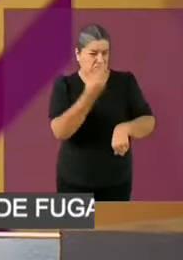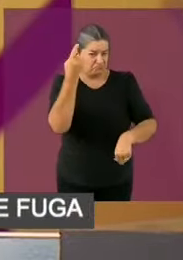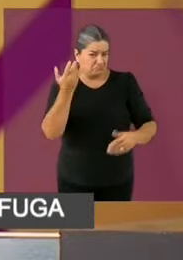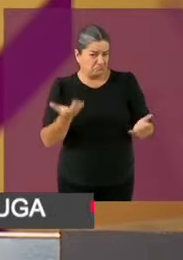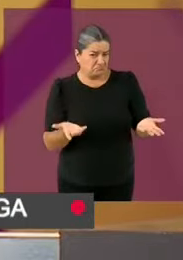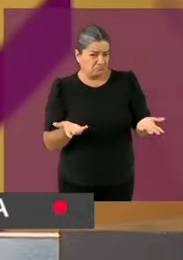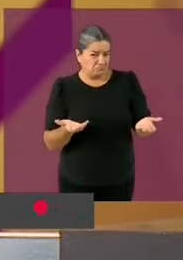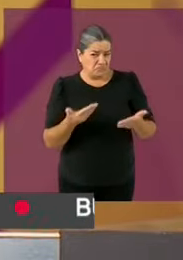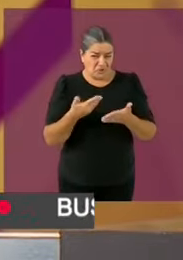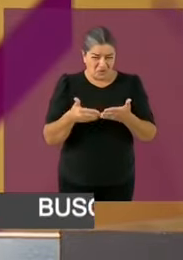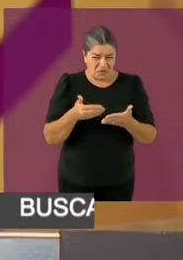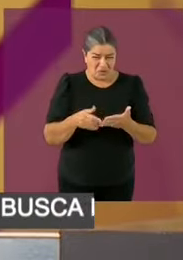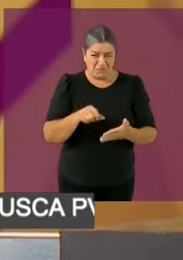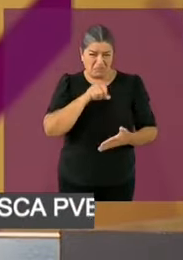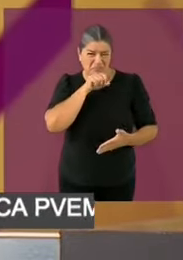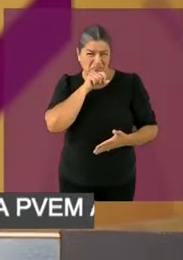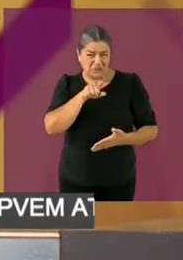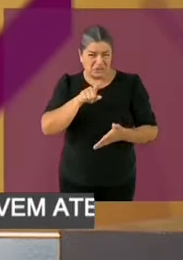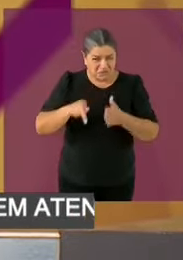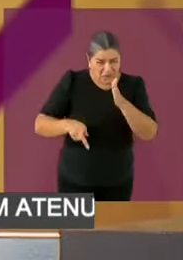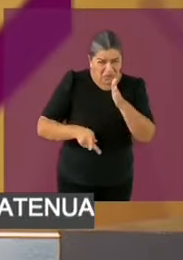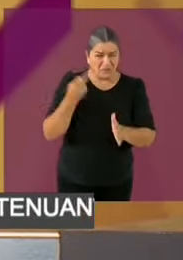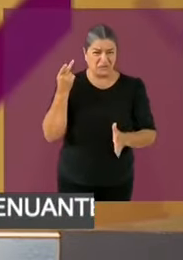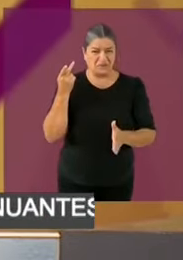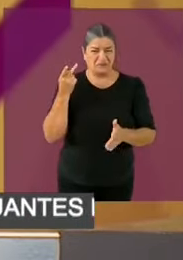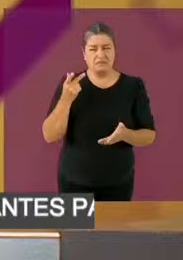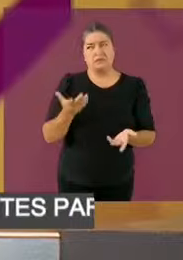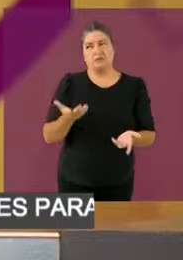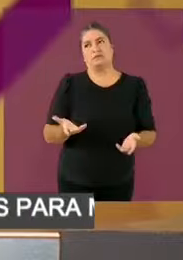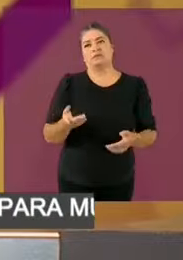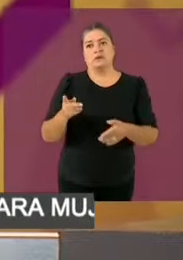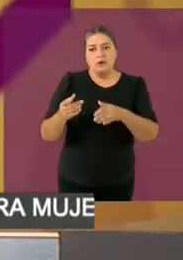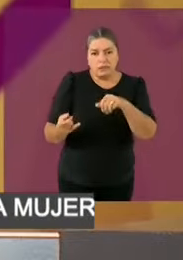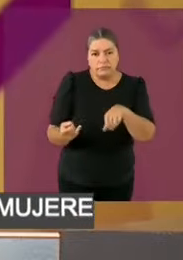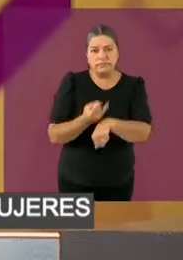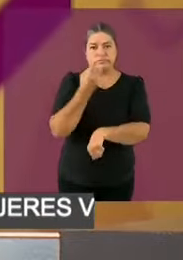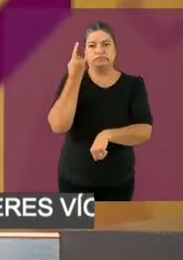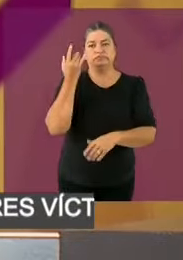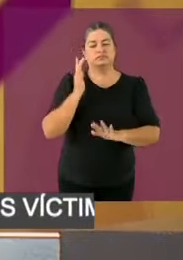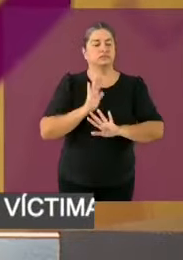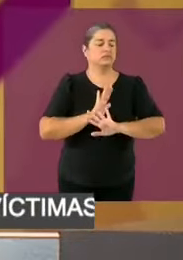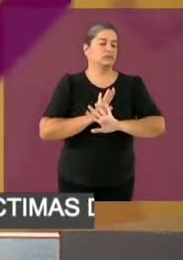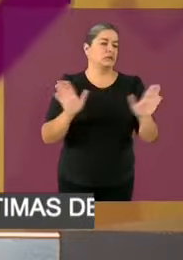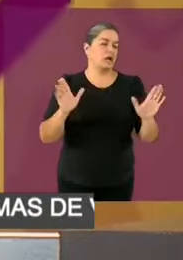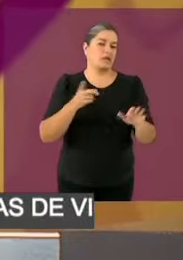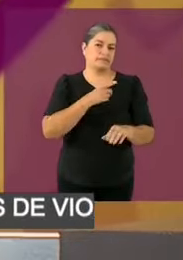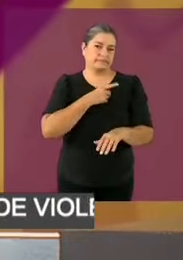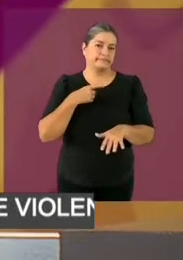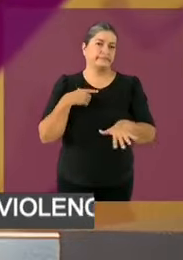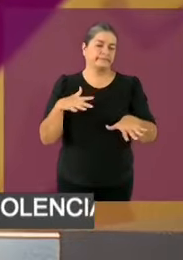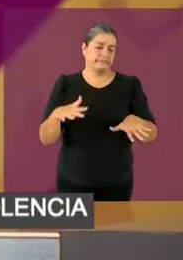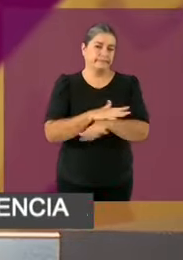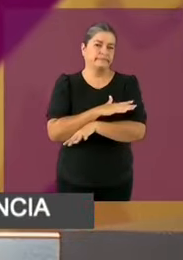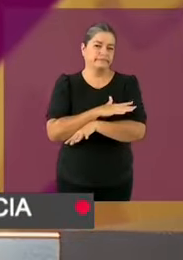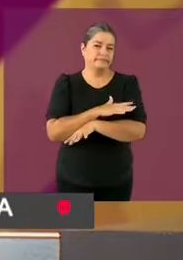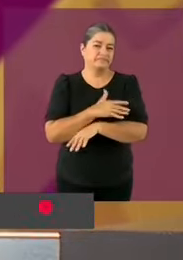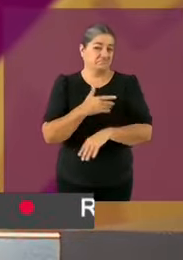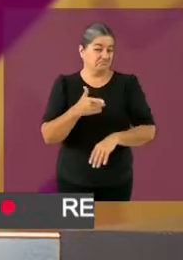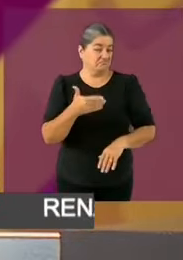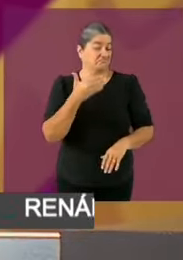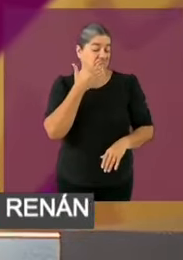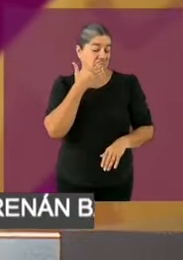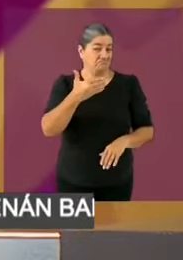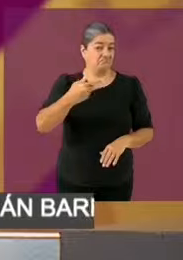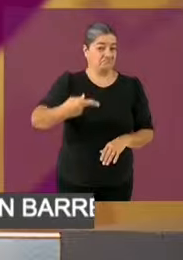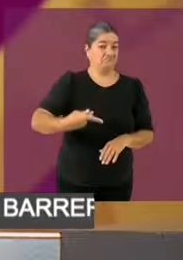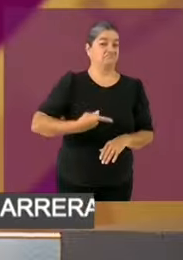Para universalizar el sistema de salud hay que cambiar el esquema de su financiamiento. Qué bueno que en la primera pregunta hicieron ese planteamiento porque normalmente